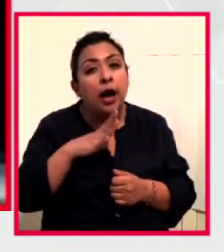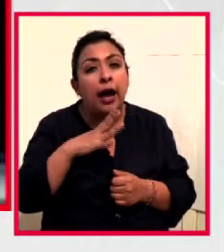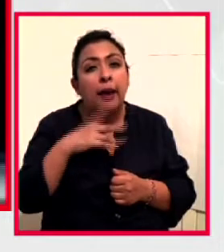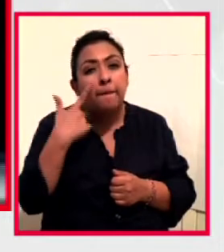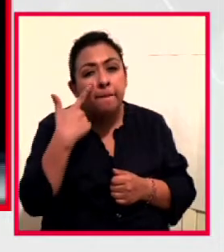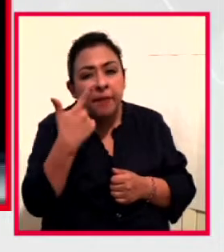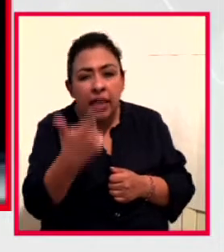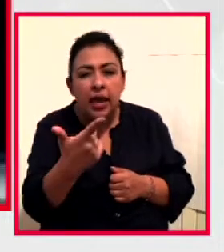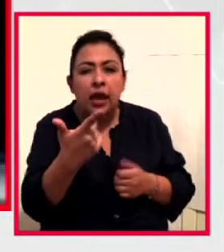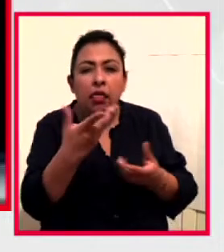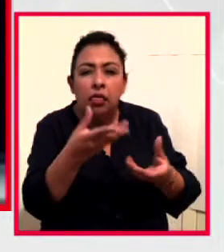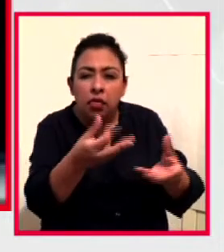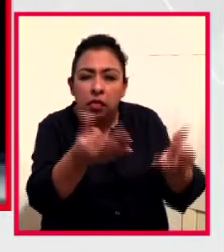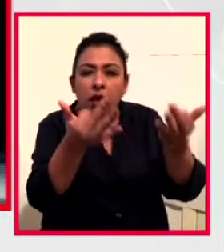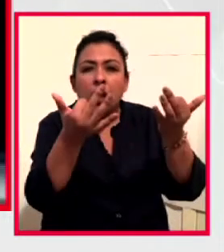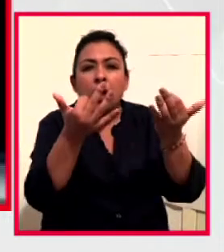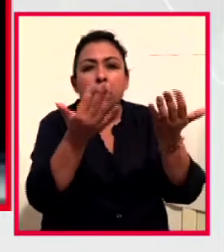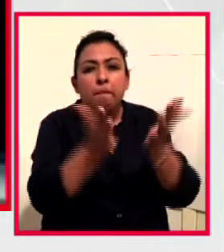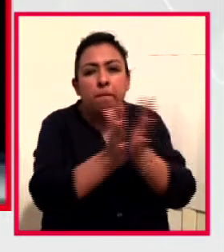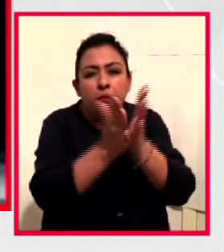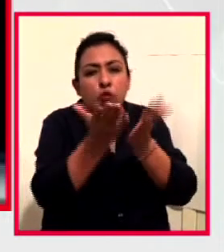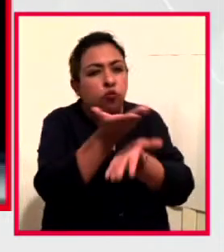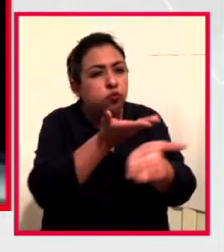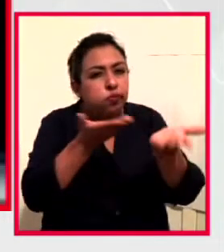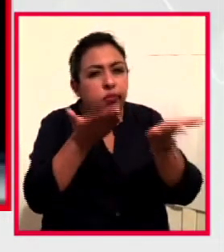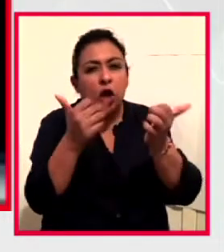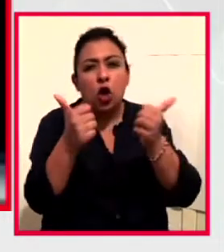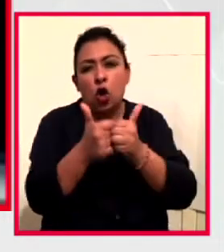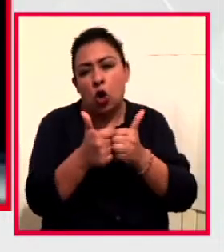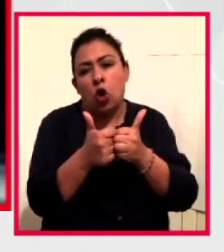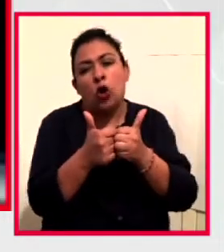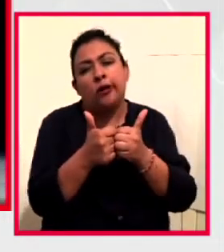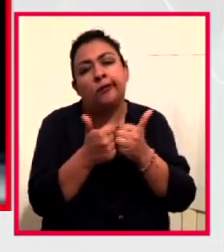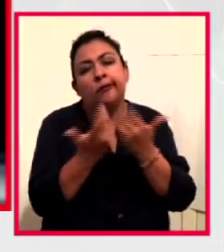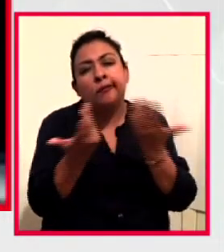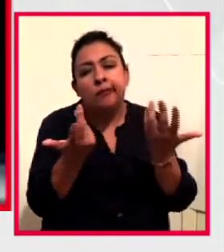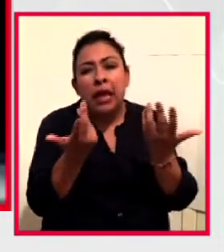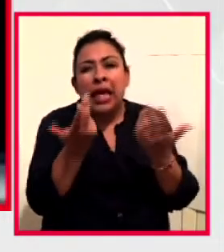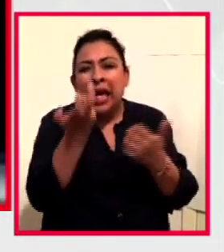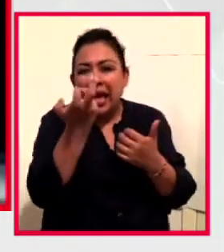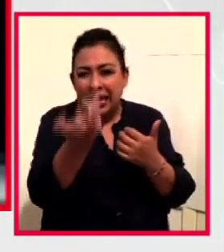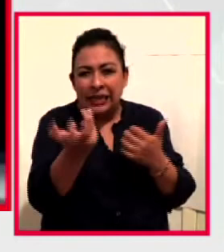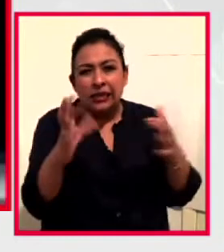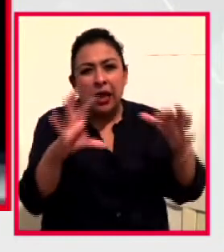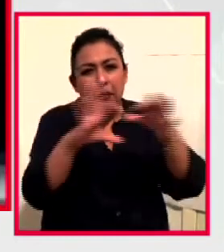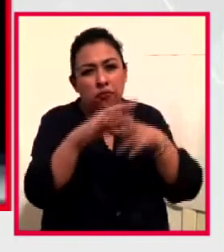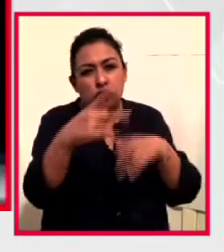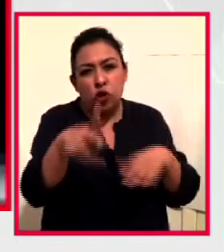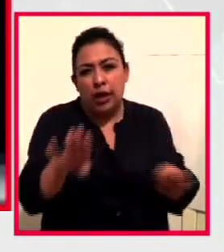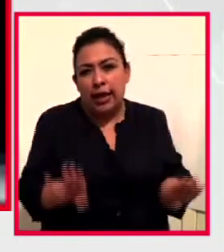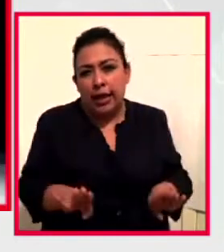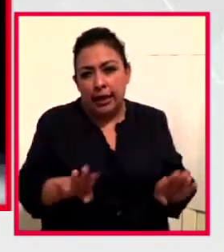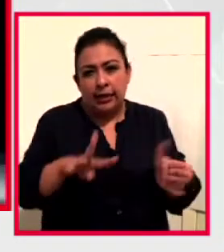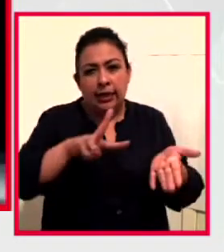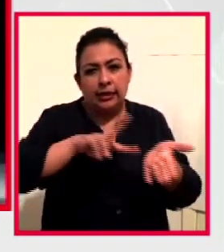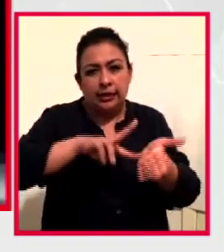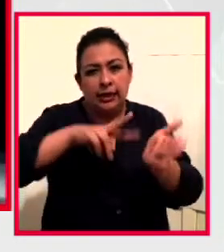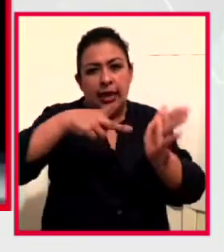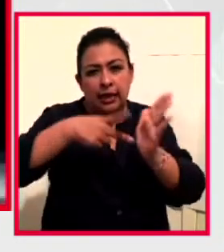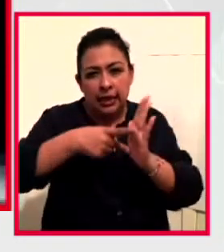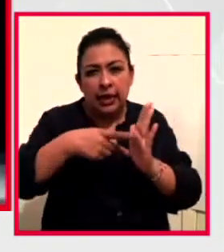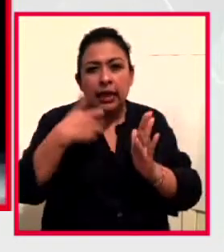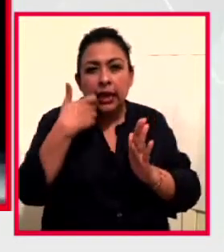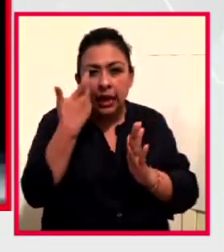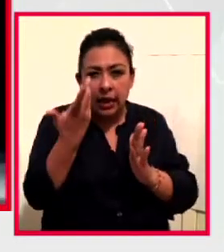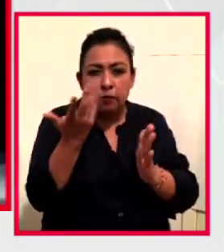podemos diluir, podemos lidiar con esa condición propia de la arquitectura, que es generar cobijo,